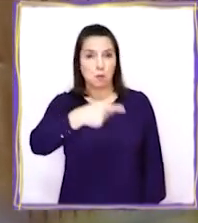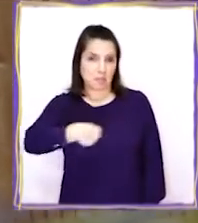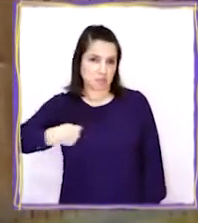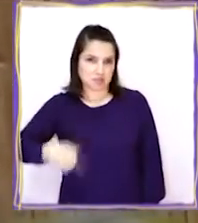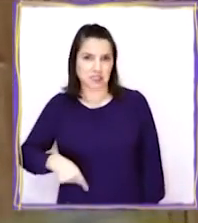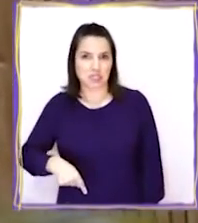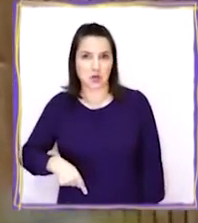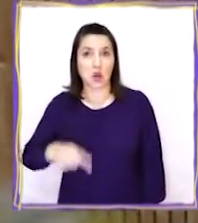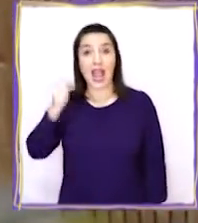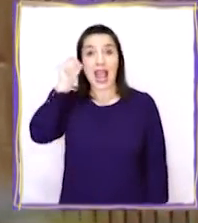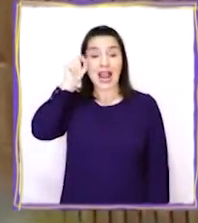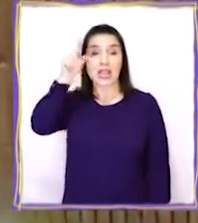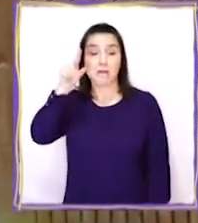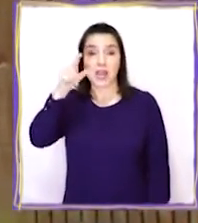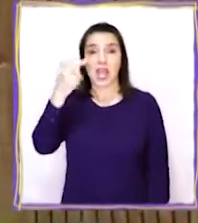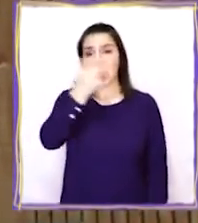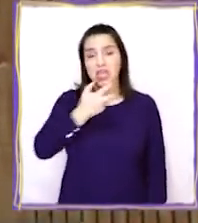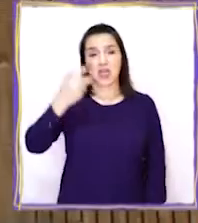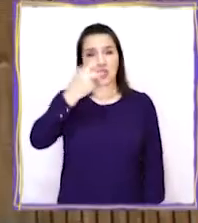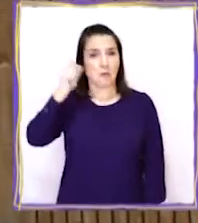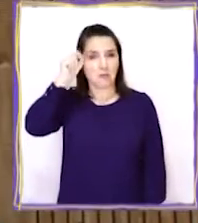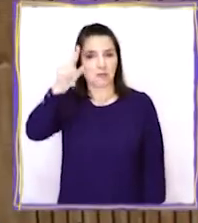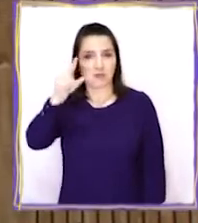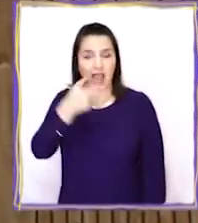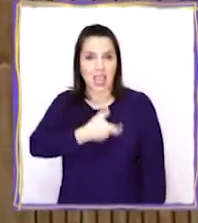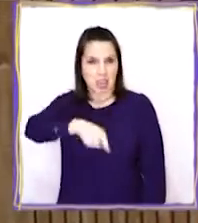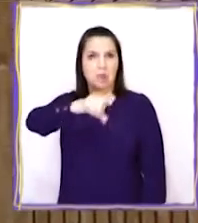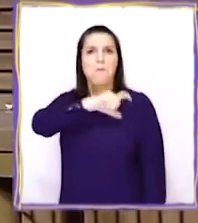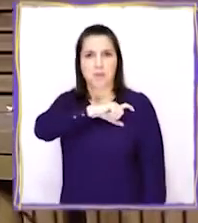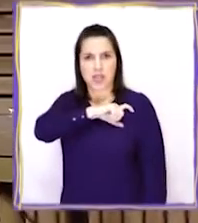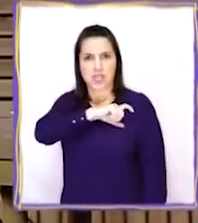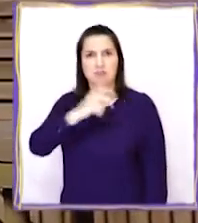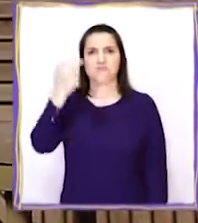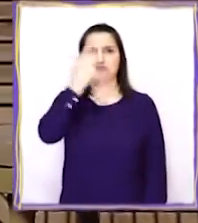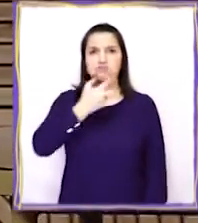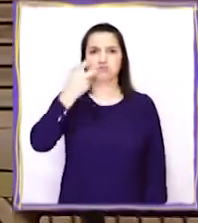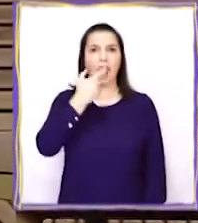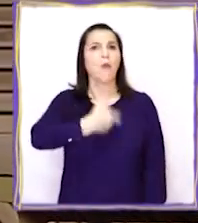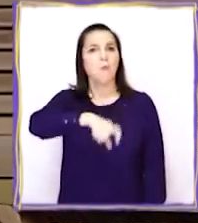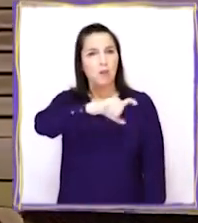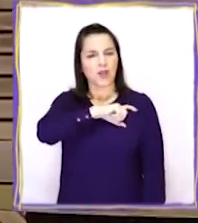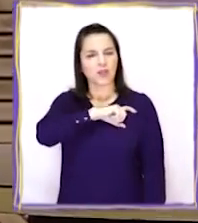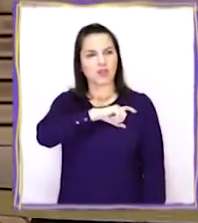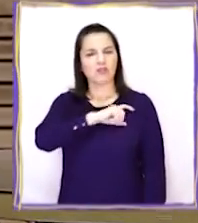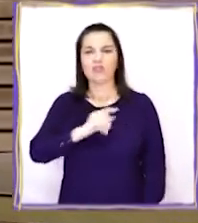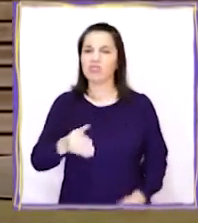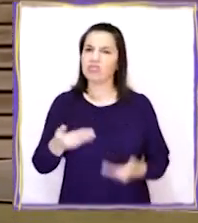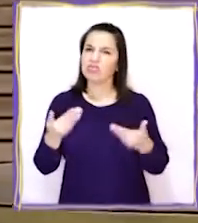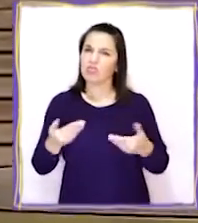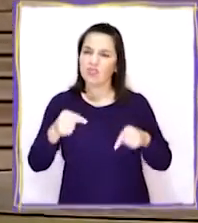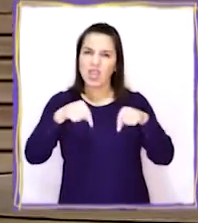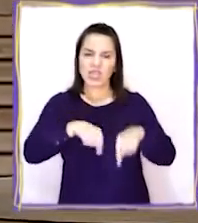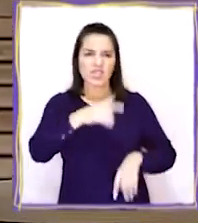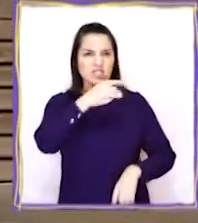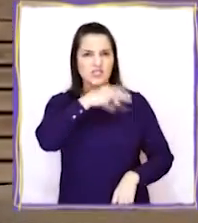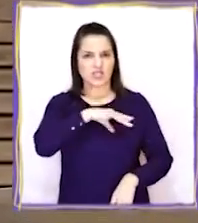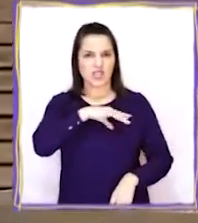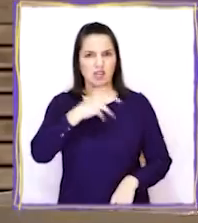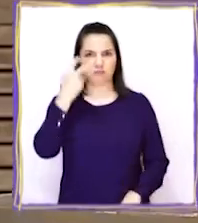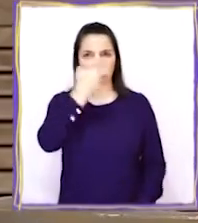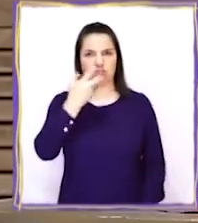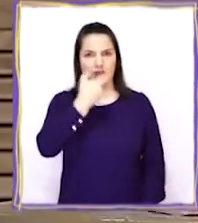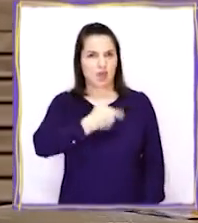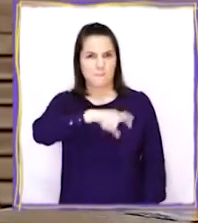en Alemania, alemán y en España, español. Entonces, ¿por qué acá en Chile hablamos